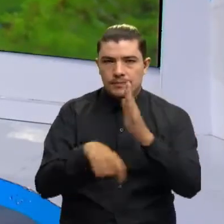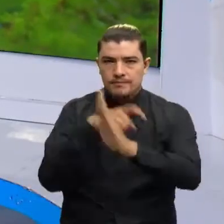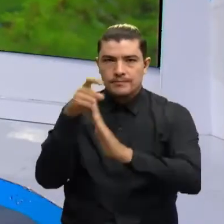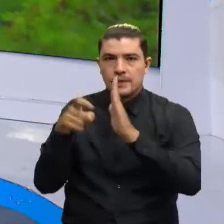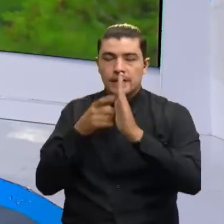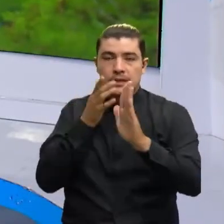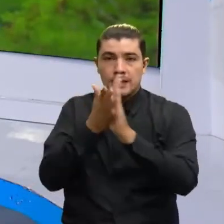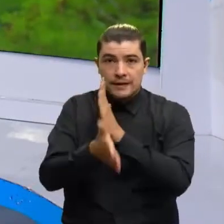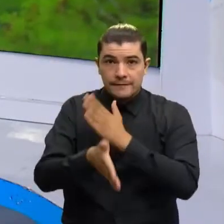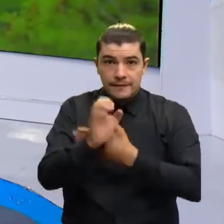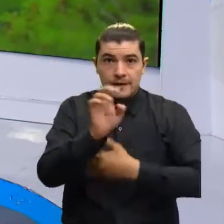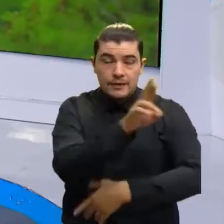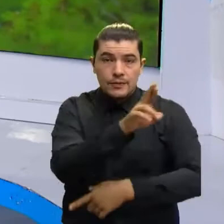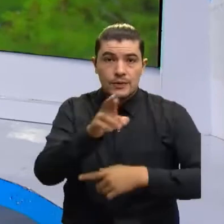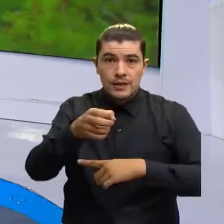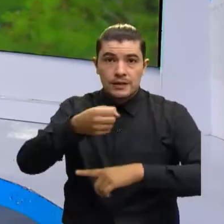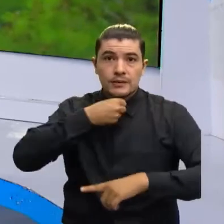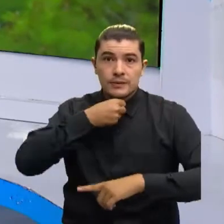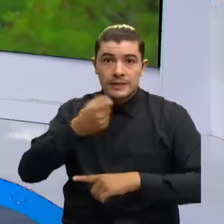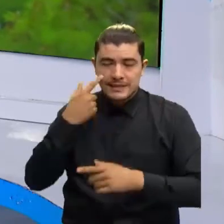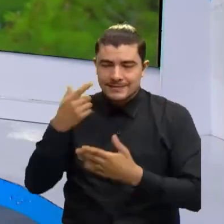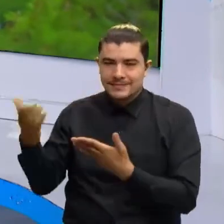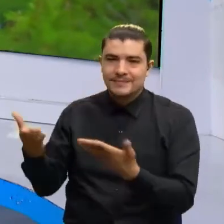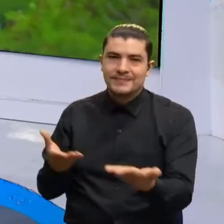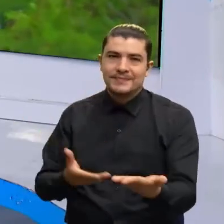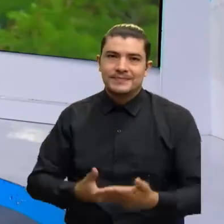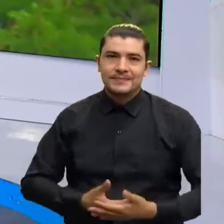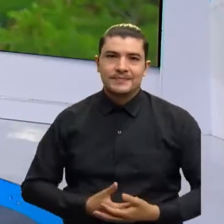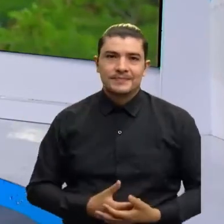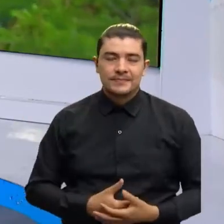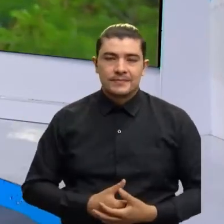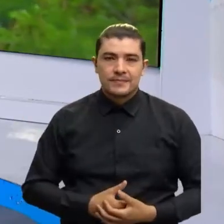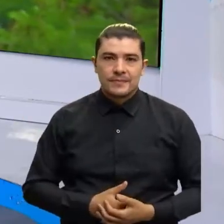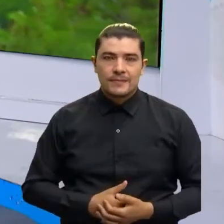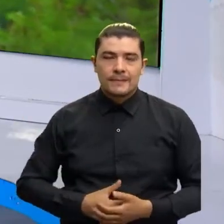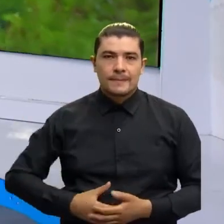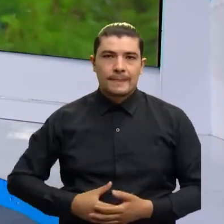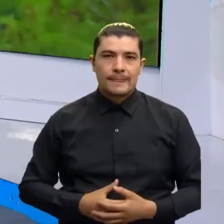información, continúen ustedes en estudio. Diana López, para Oriente Noticias, estamos informando.